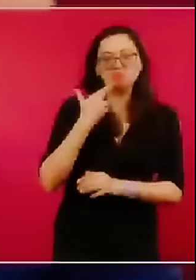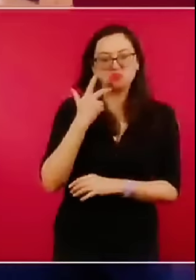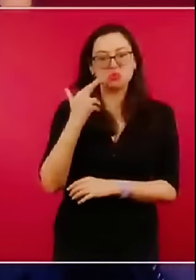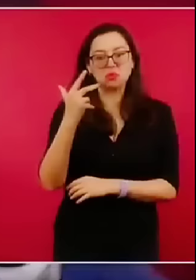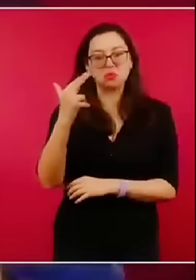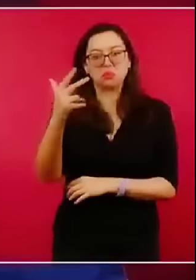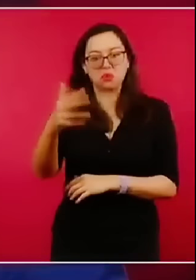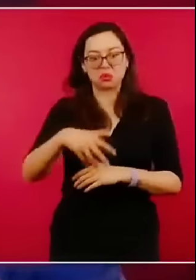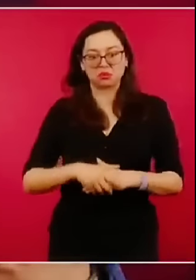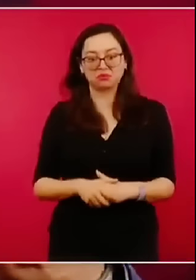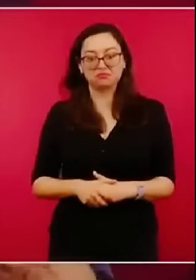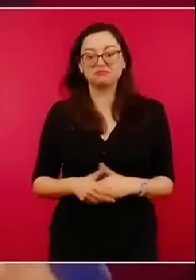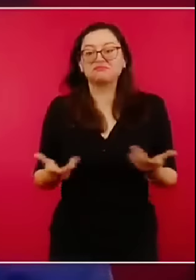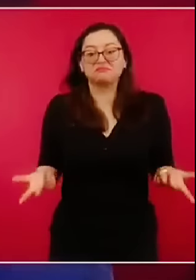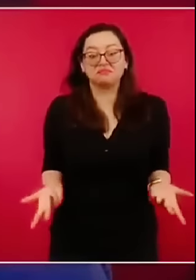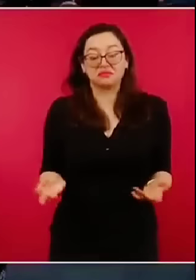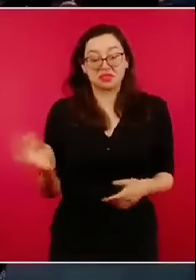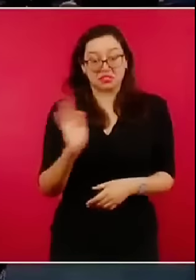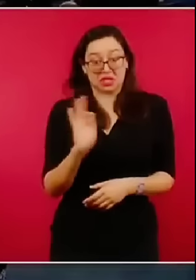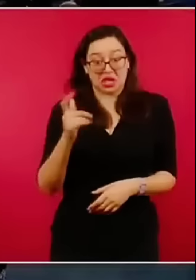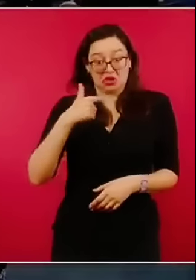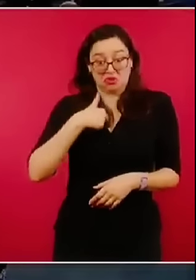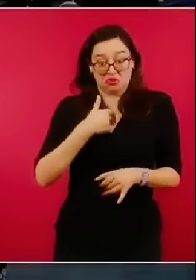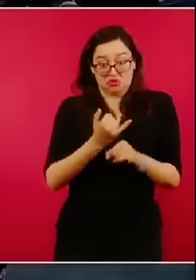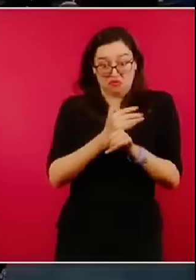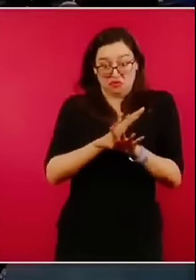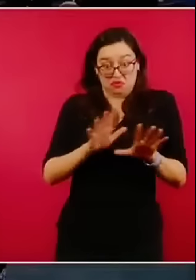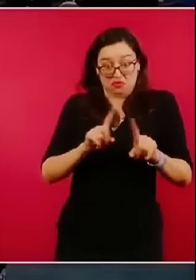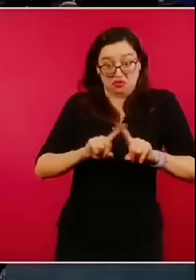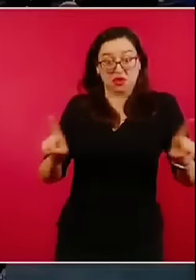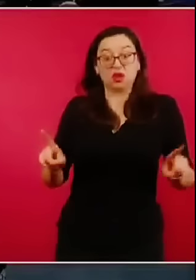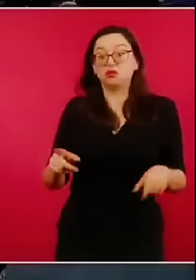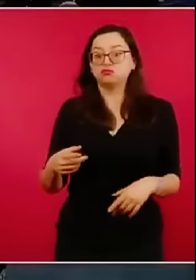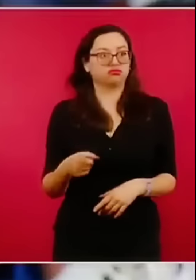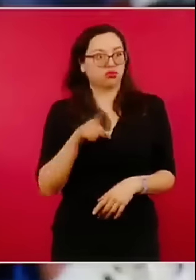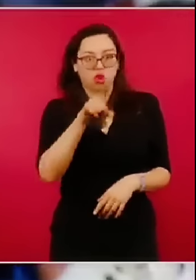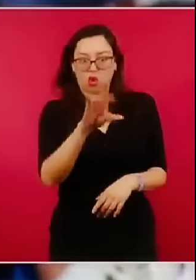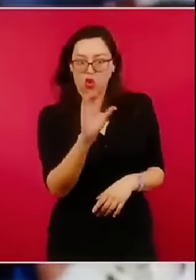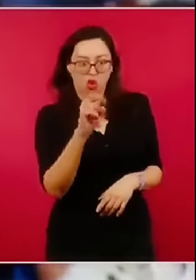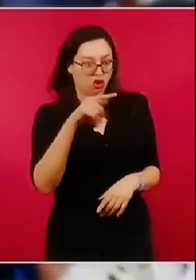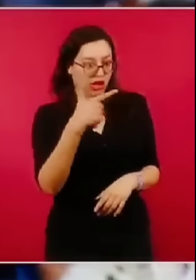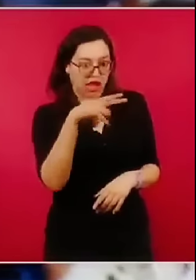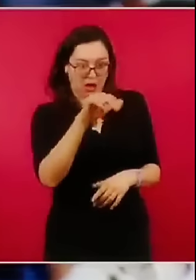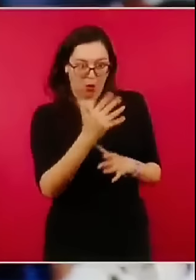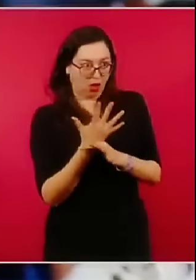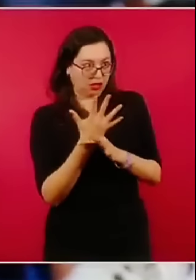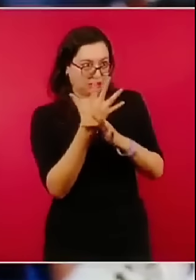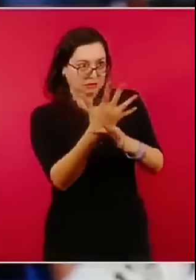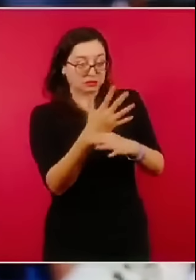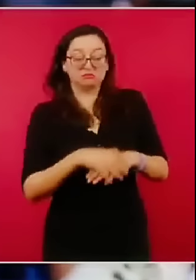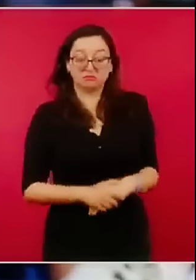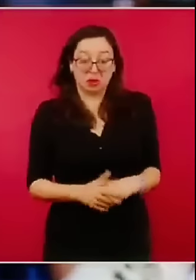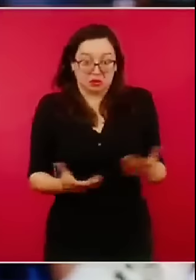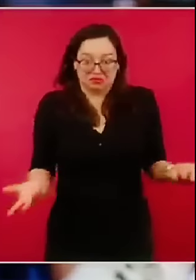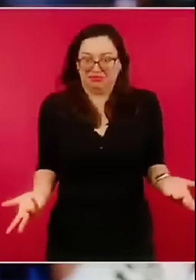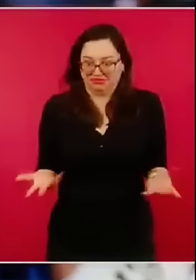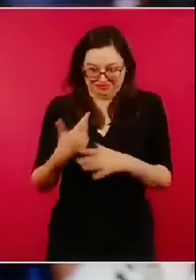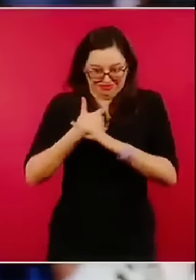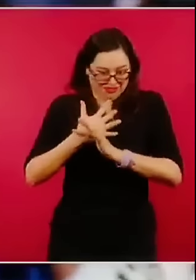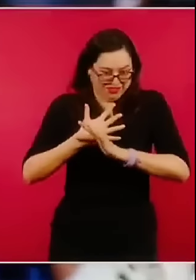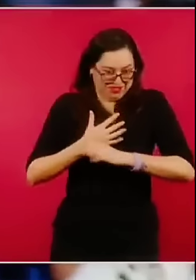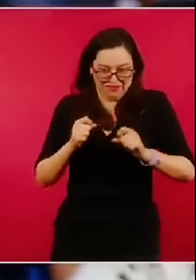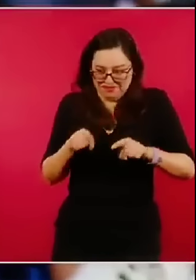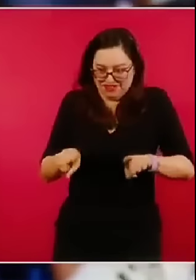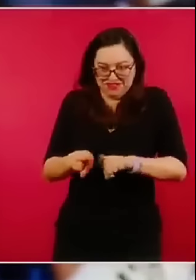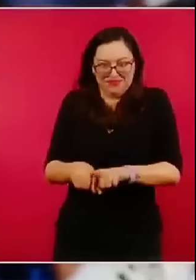O sea, tenemos otros datos. Yo estoy usando los datos de su gobierno, señor presidente, con todo respeto. estoy usando datos de mi gobierno.